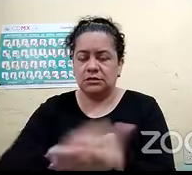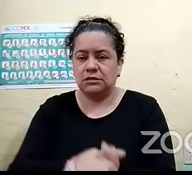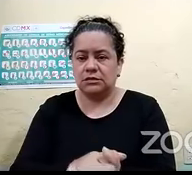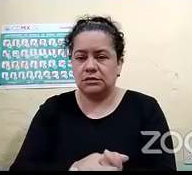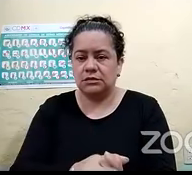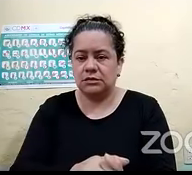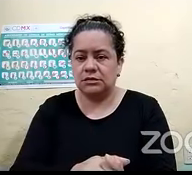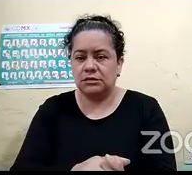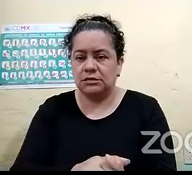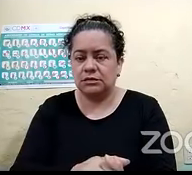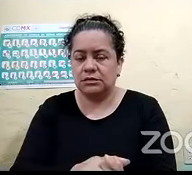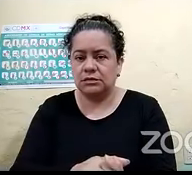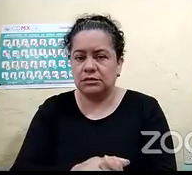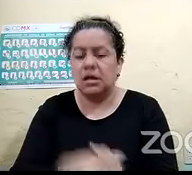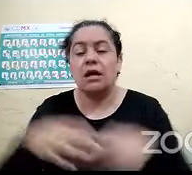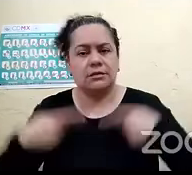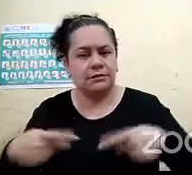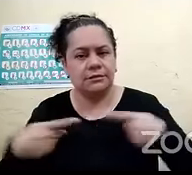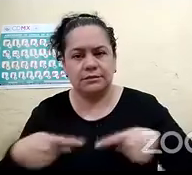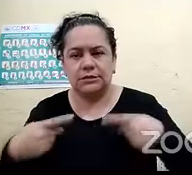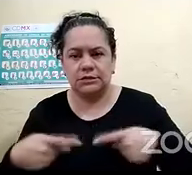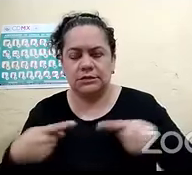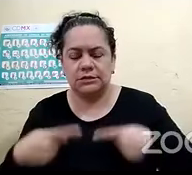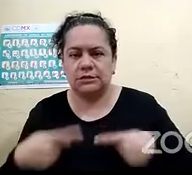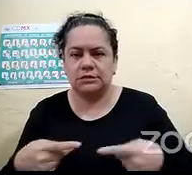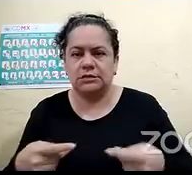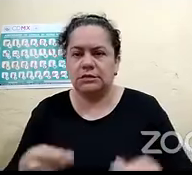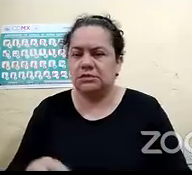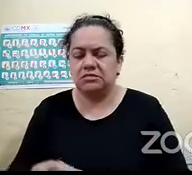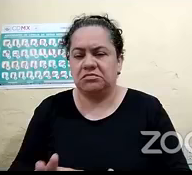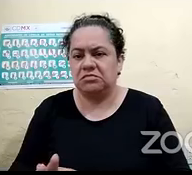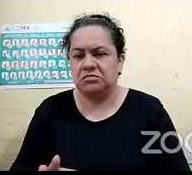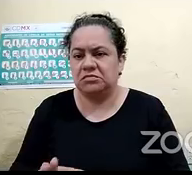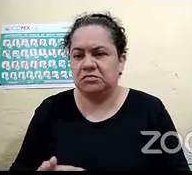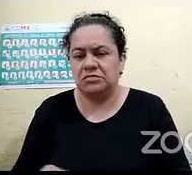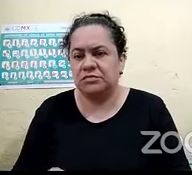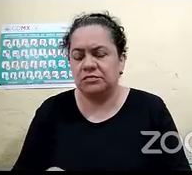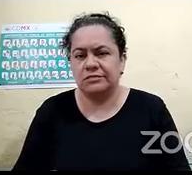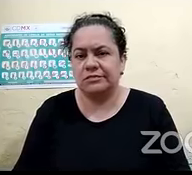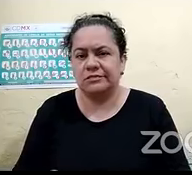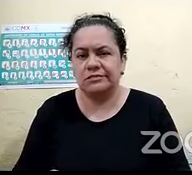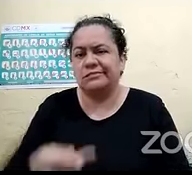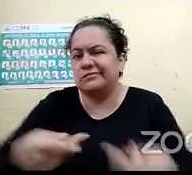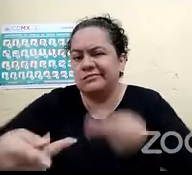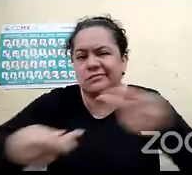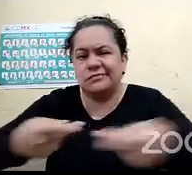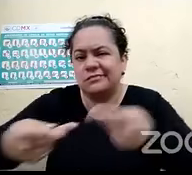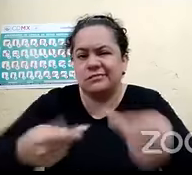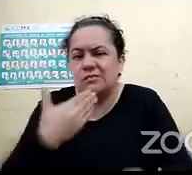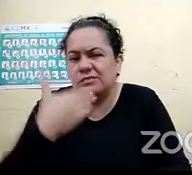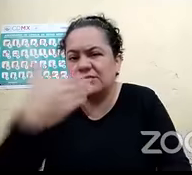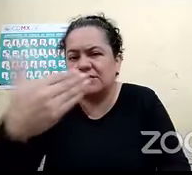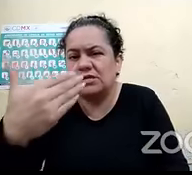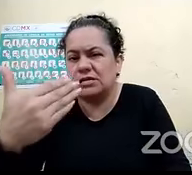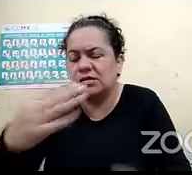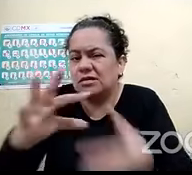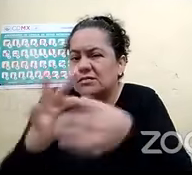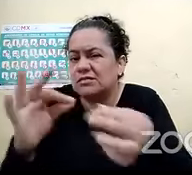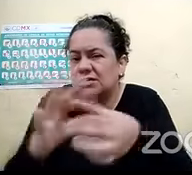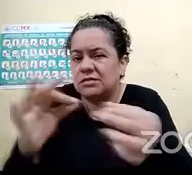que no tienen discapacidad se están preparando correctamente de hecho híjole